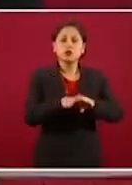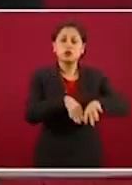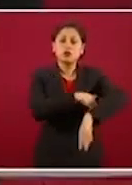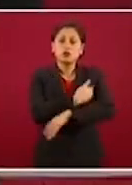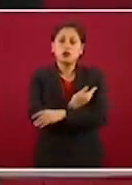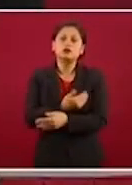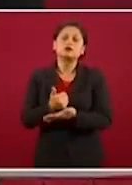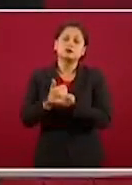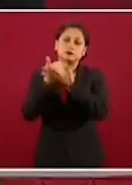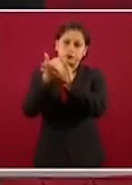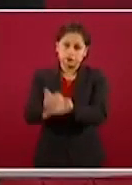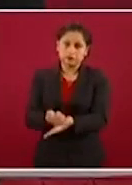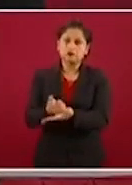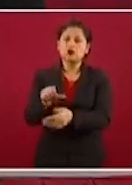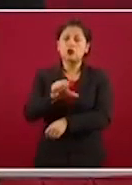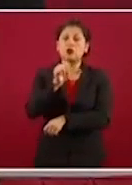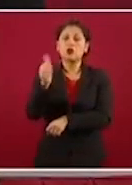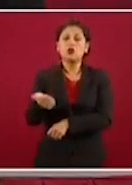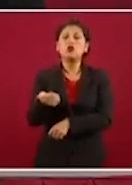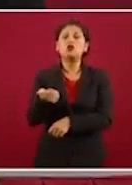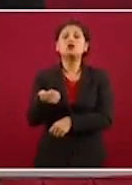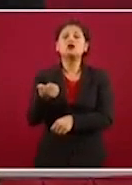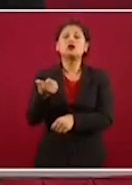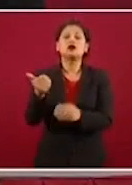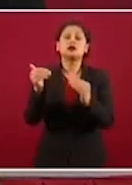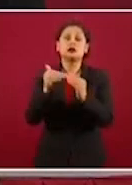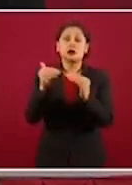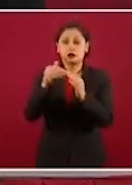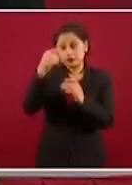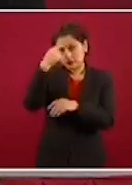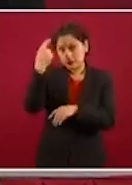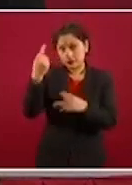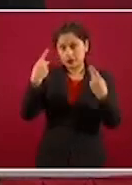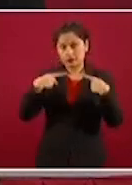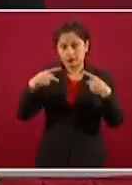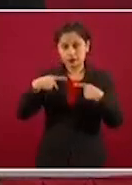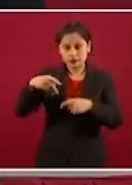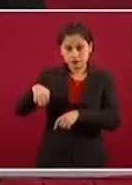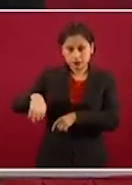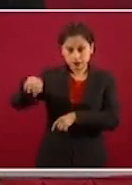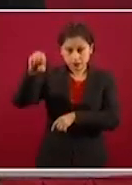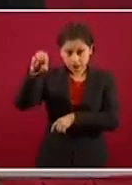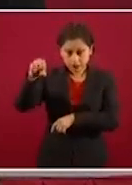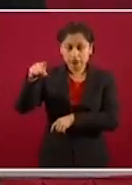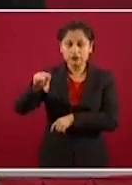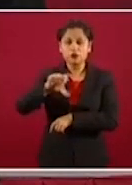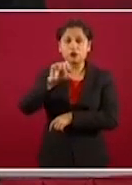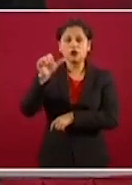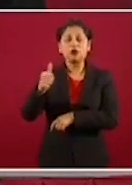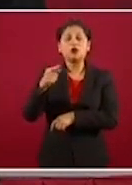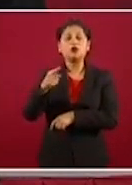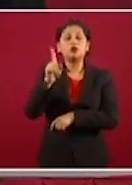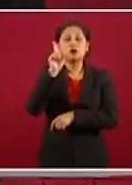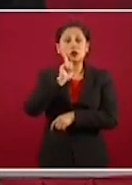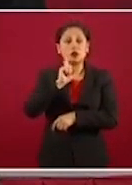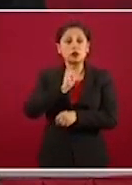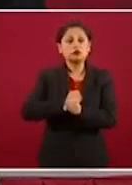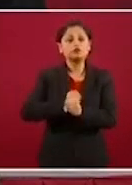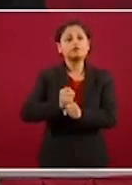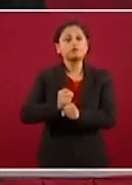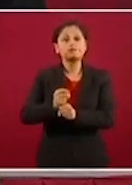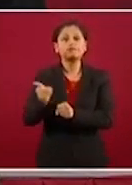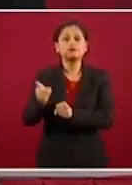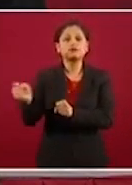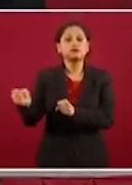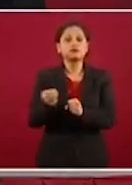estancias para personas de la tercera edad, misma razón, refugios y centros de atención para mujeres víctimas de violencia, sus hijos y